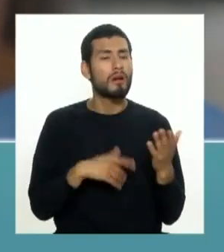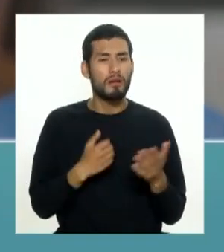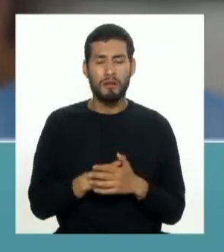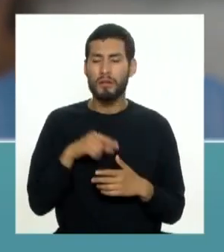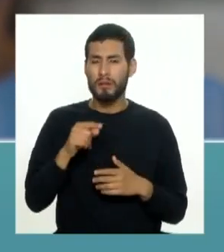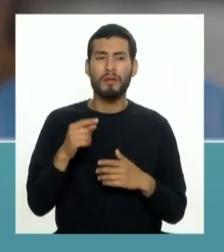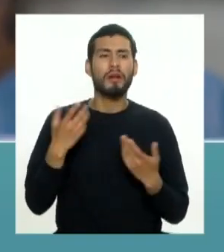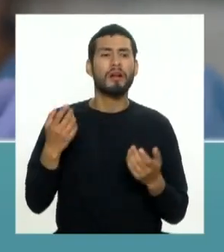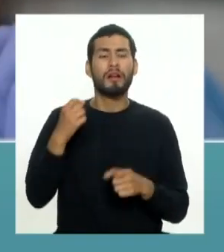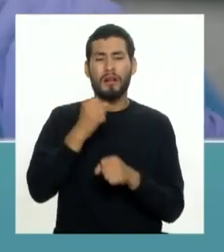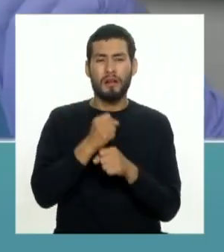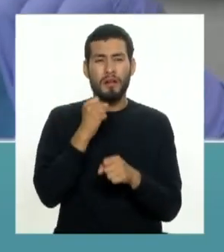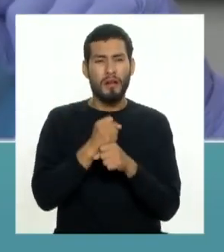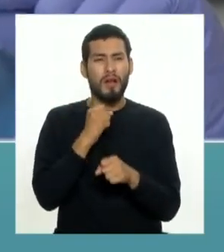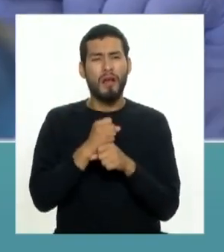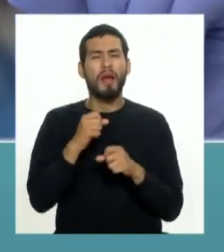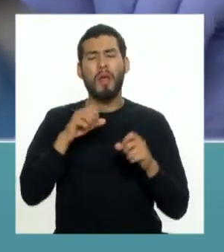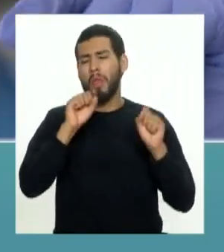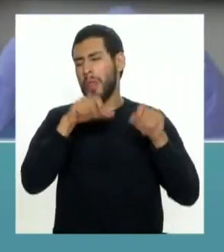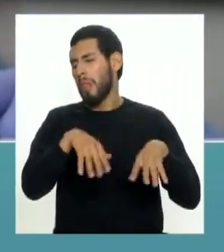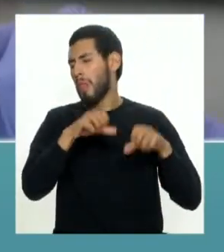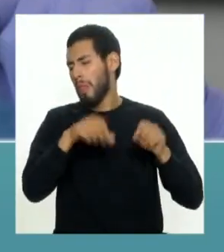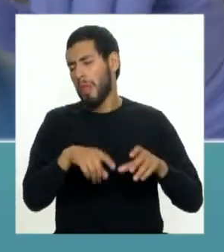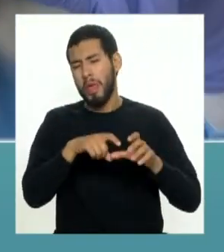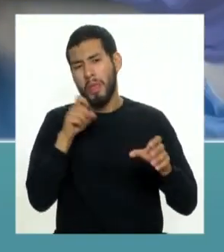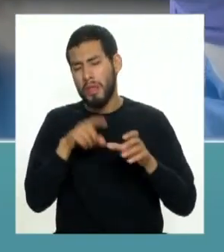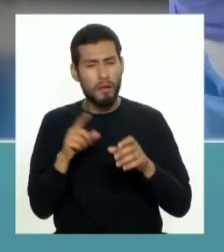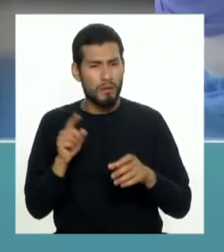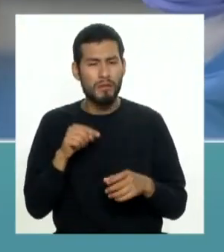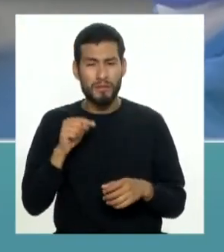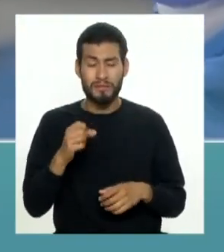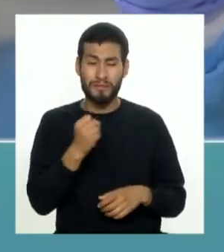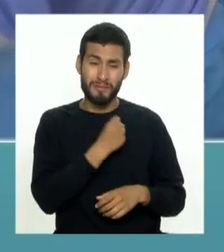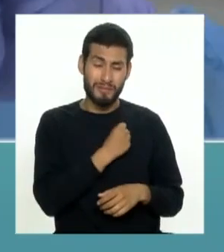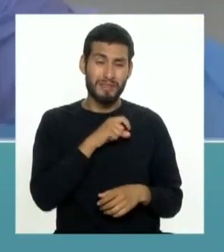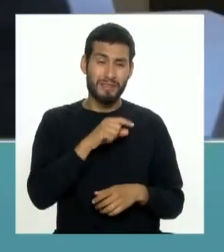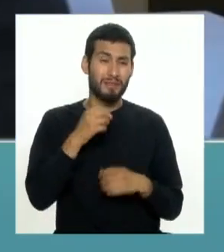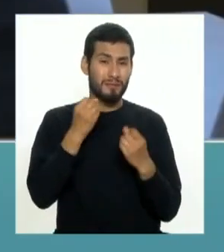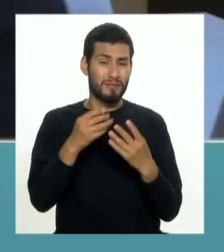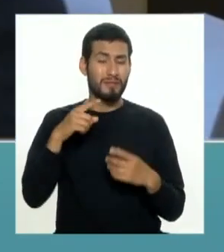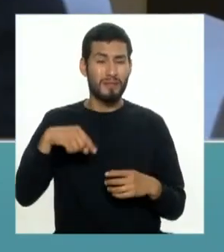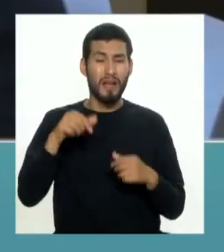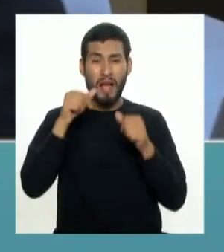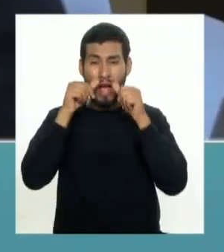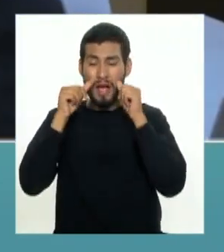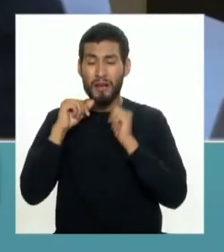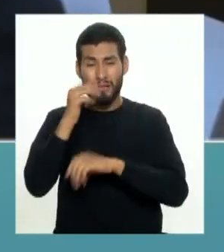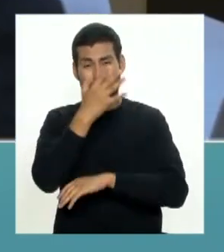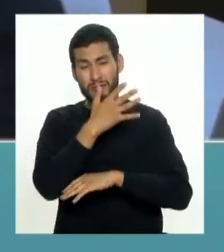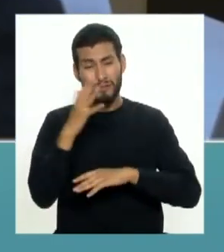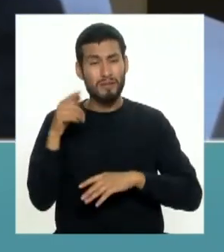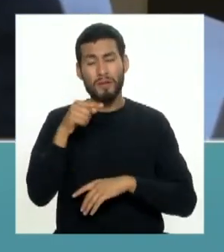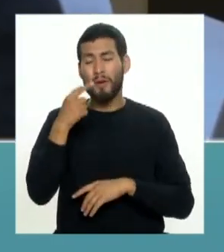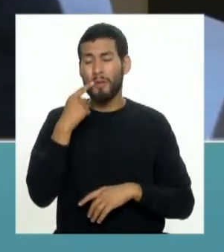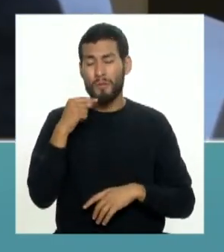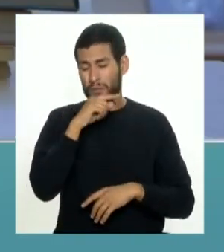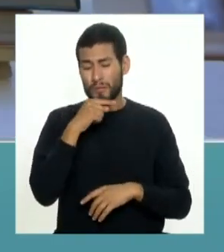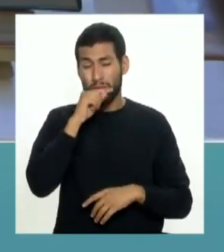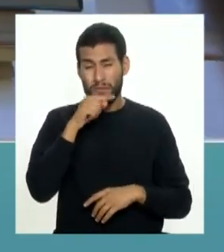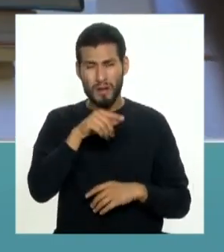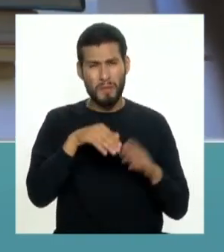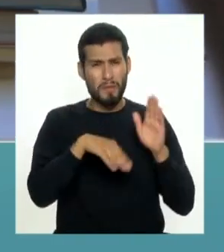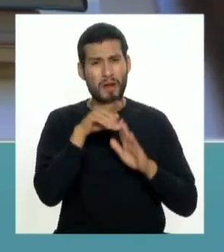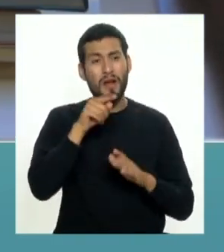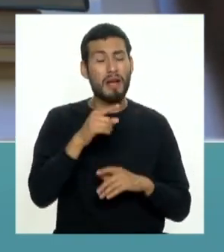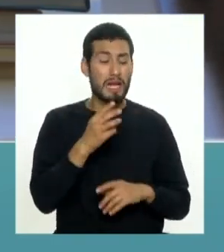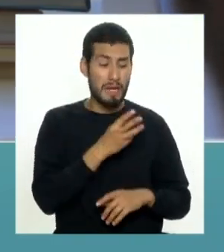reducir la deserción escolar en secundaria como bien lo has dicho hay todavía una brecha sobre todo en la Amazonía de niñas y niños sobre todo niñas